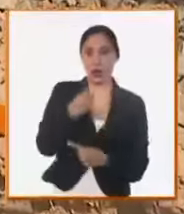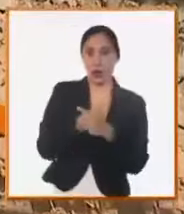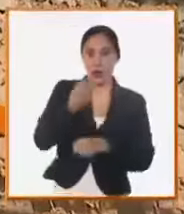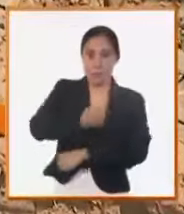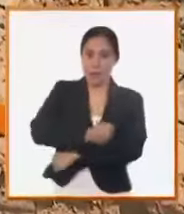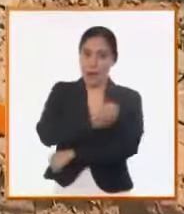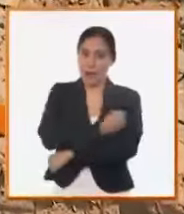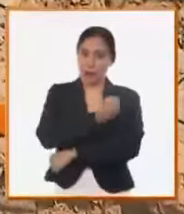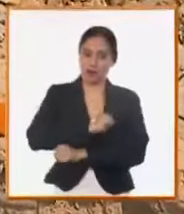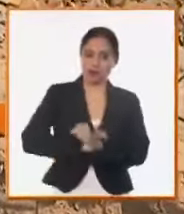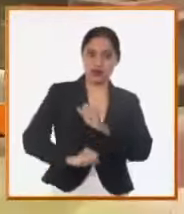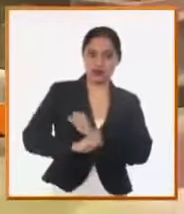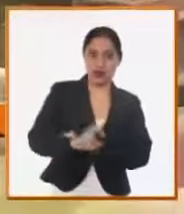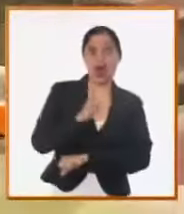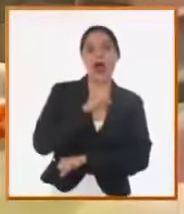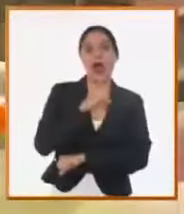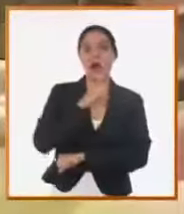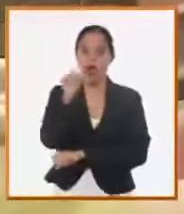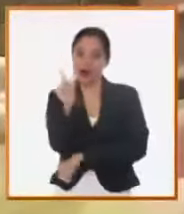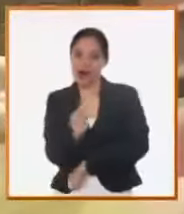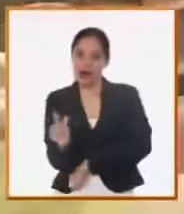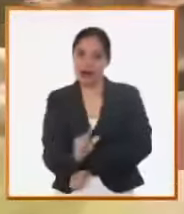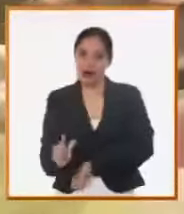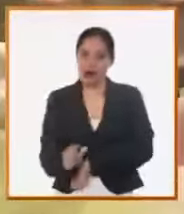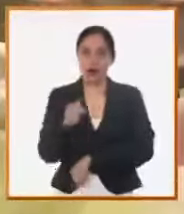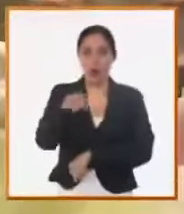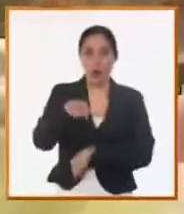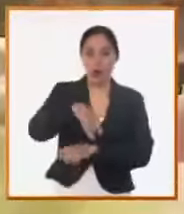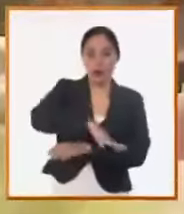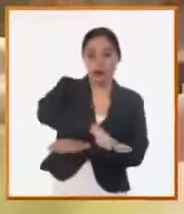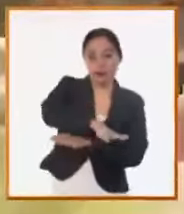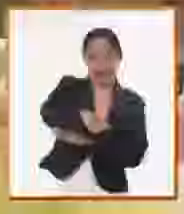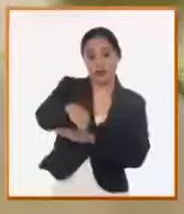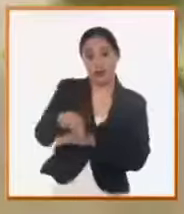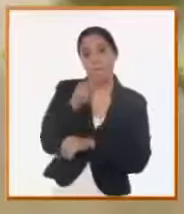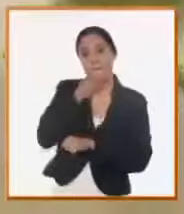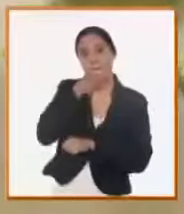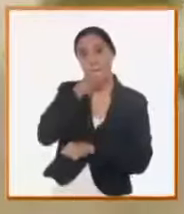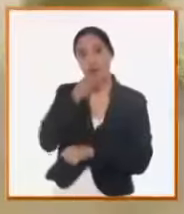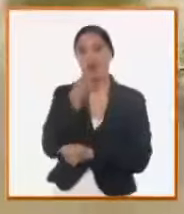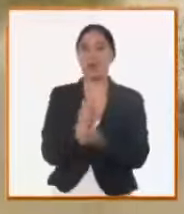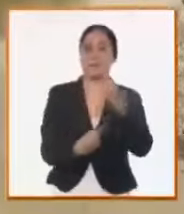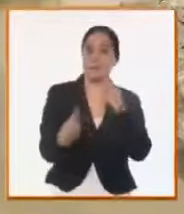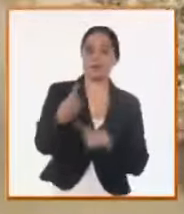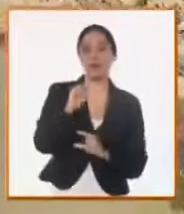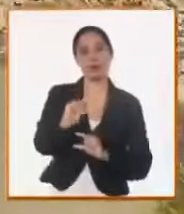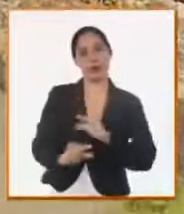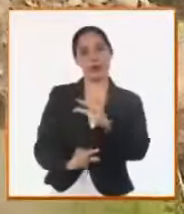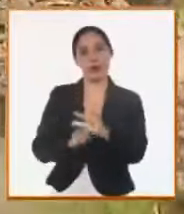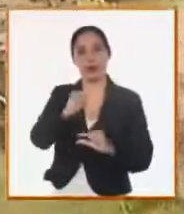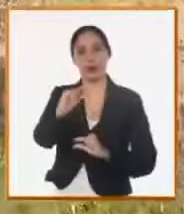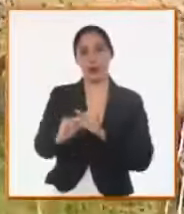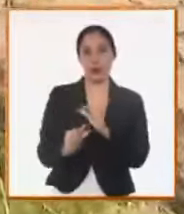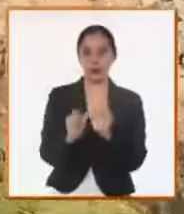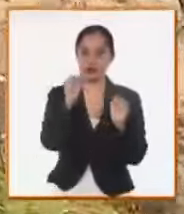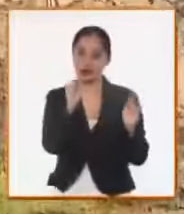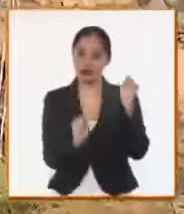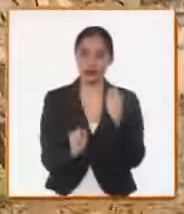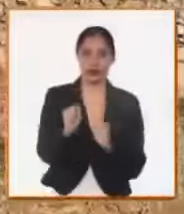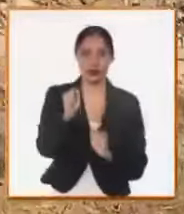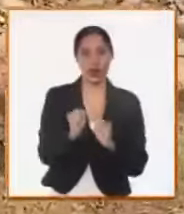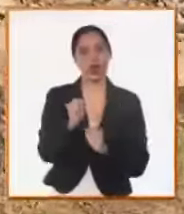el río, a la orilla del río, que hoy está funcionando manualmente, pero se va a montar una estación con todo lo de la ley,